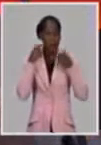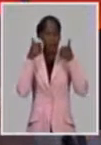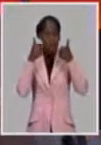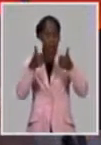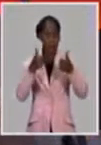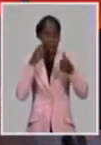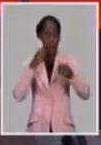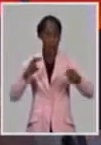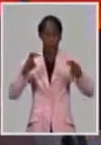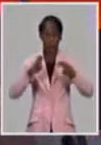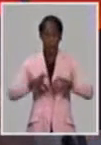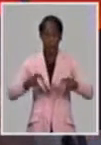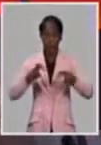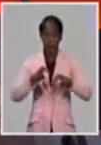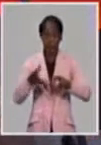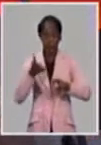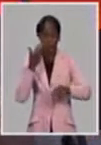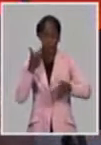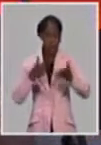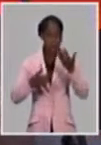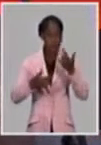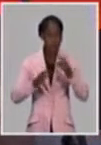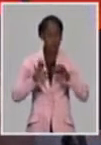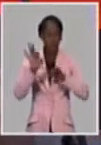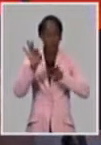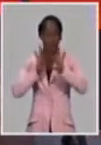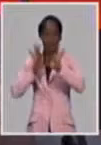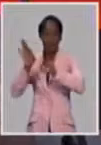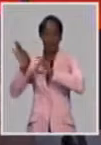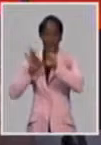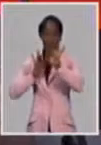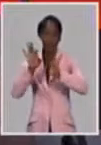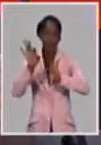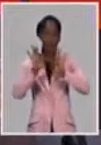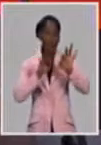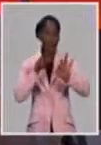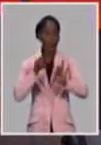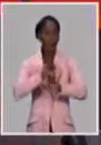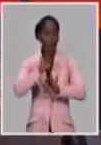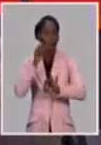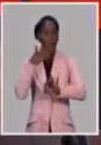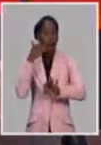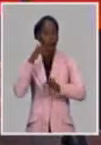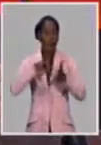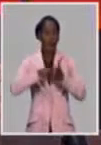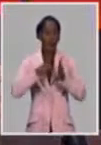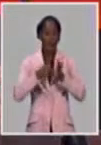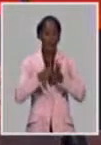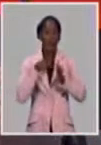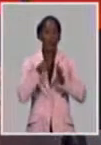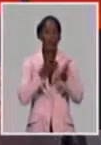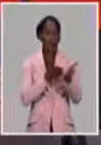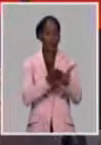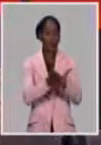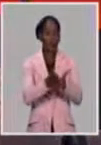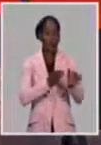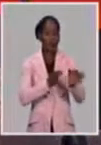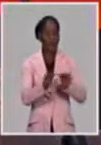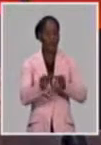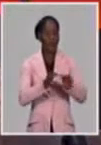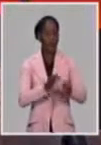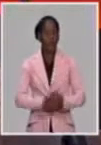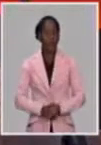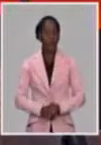Y lo otro es que el parque tiene que proporcionar beneficios e incentivos, sin duda. Beneficios e incentivos que hoy se proporcionan,